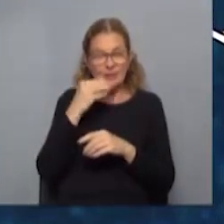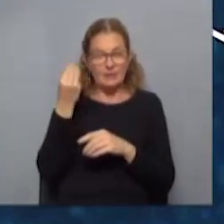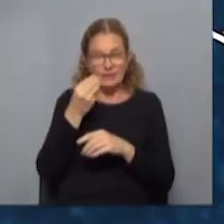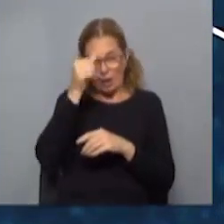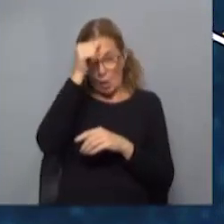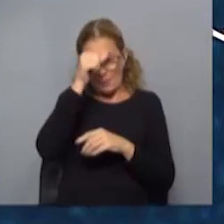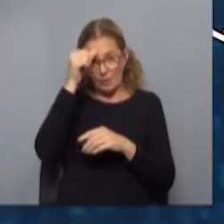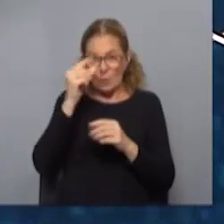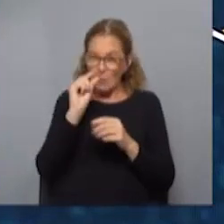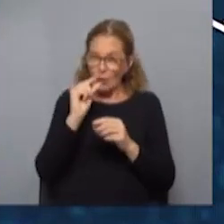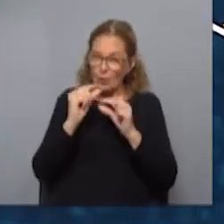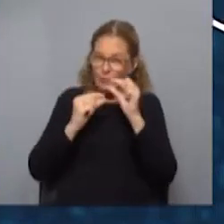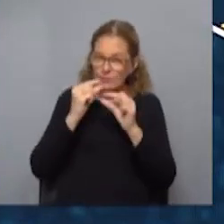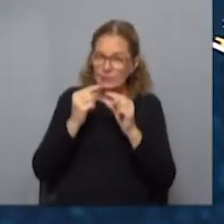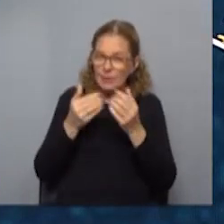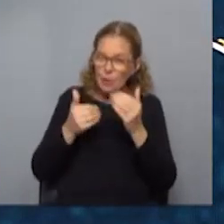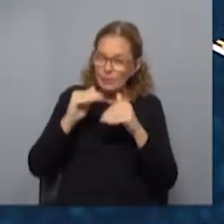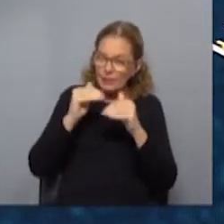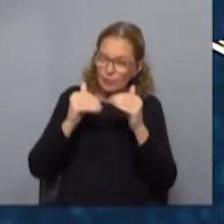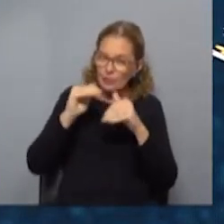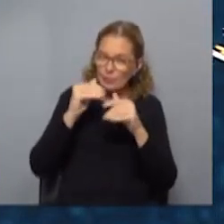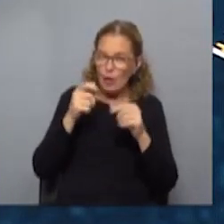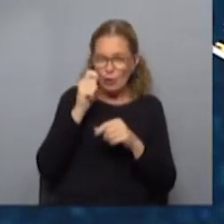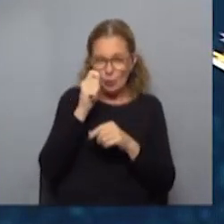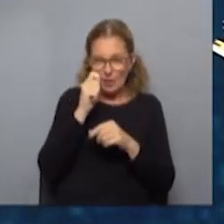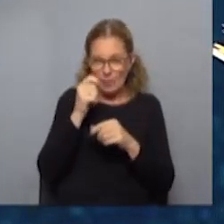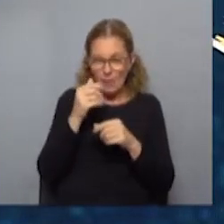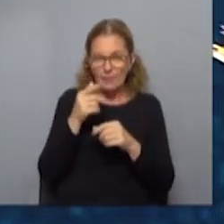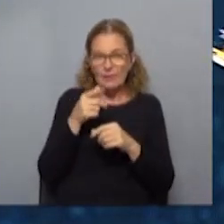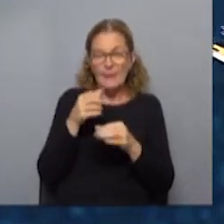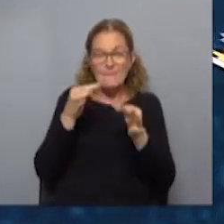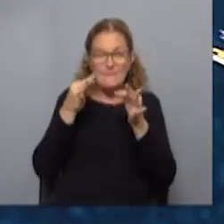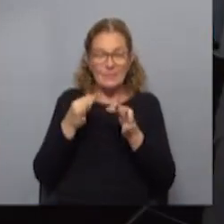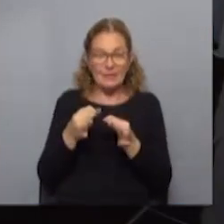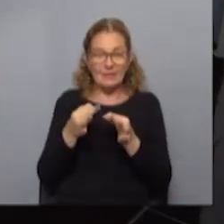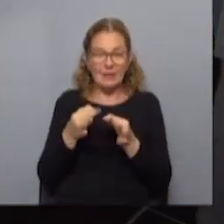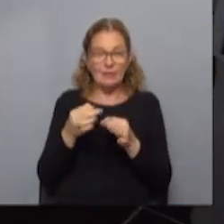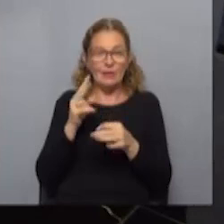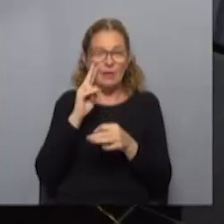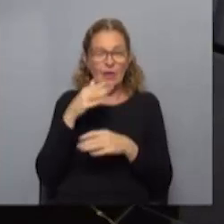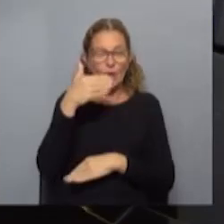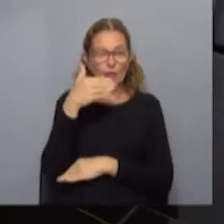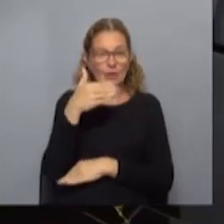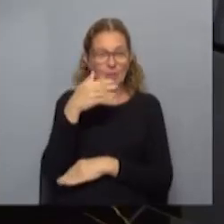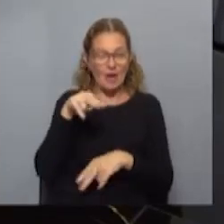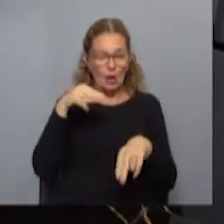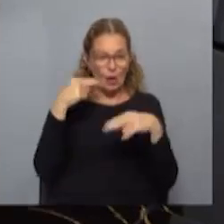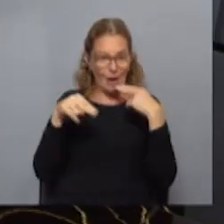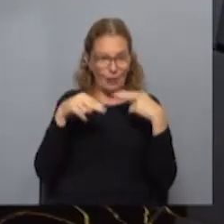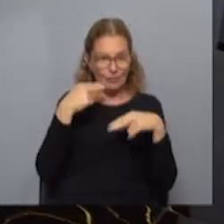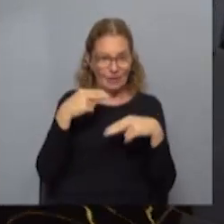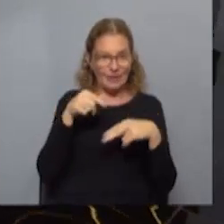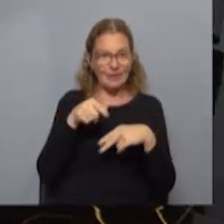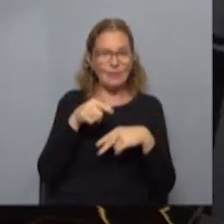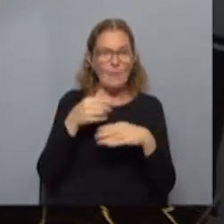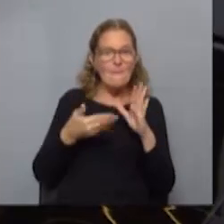moviendo en un franco ascenso en todos los sectores del turismo. Especialmente lo que tiene que ver con la hotelería y la gastronomía, que es lo